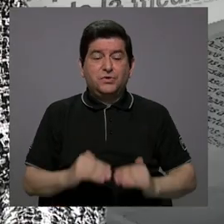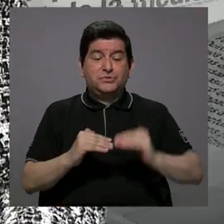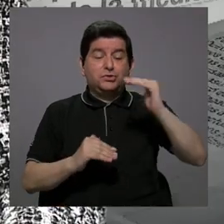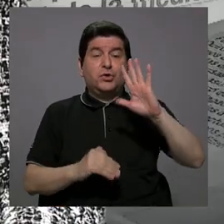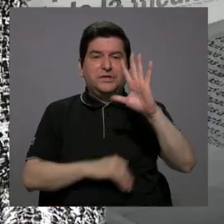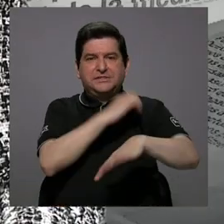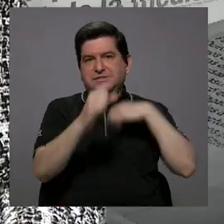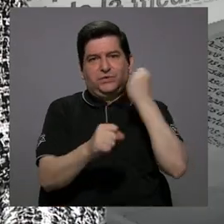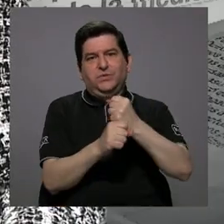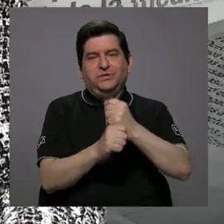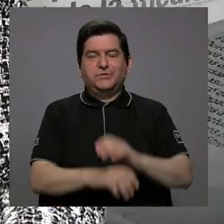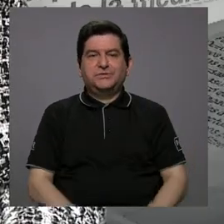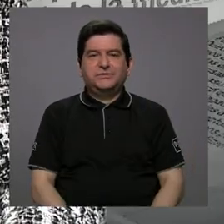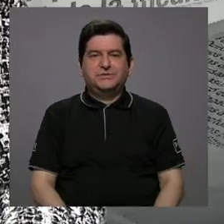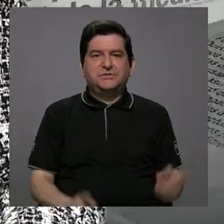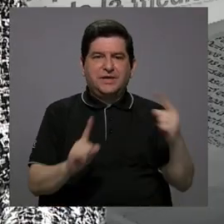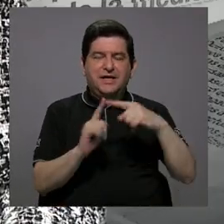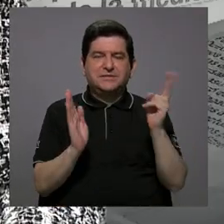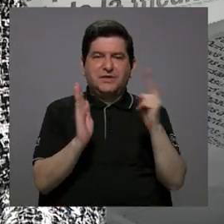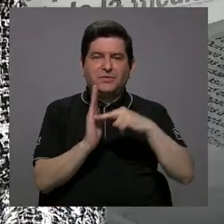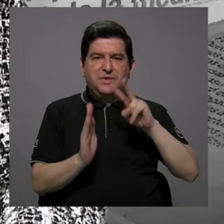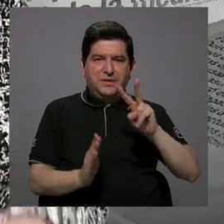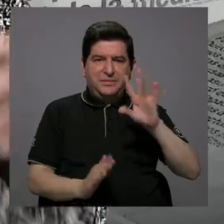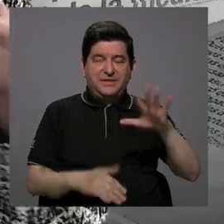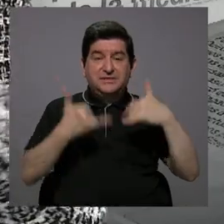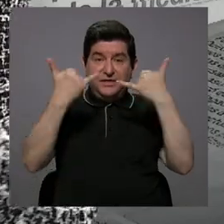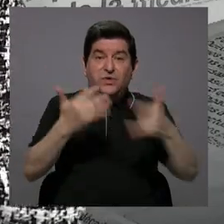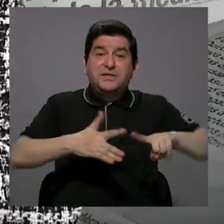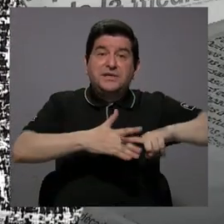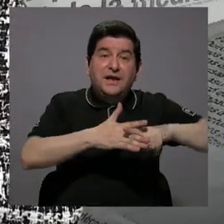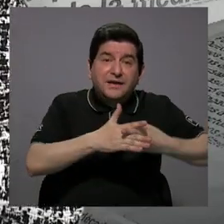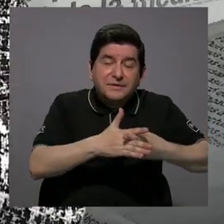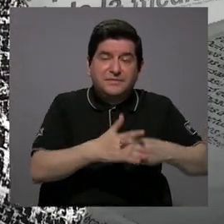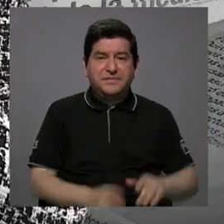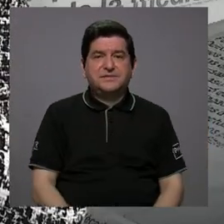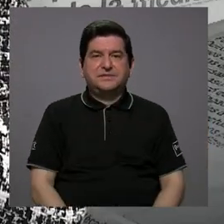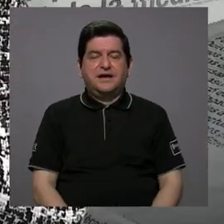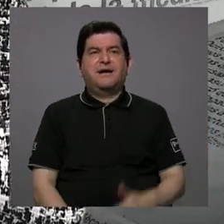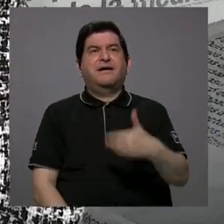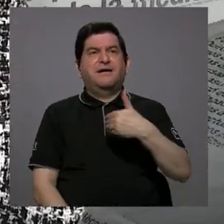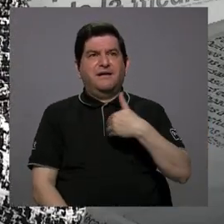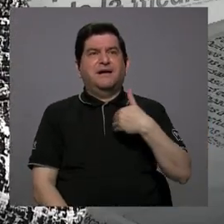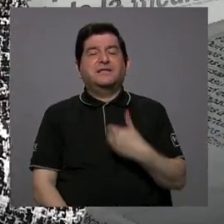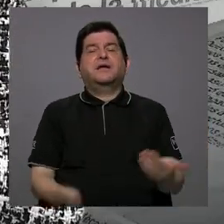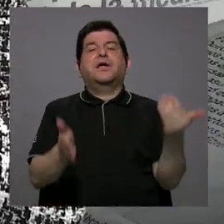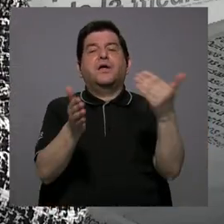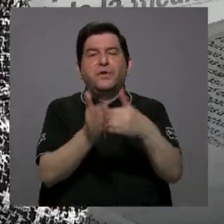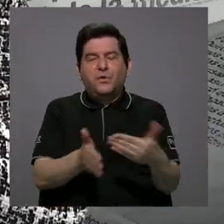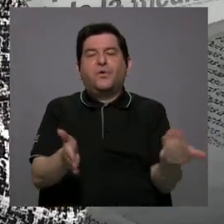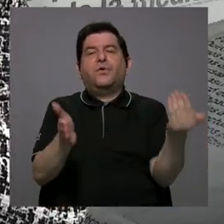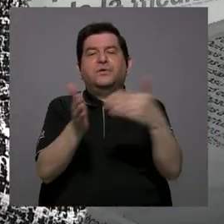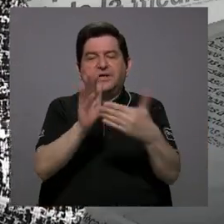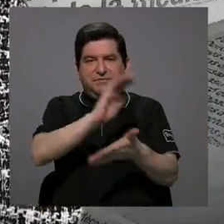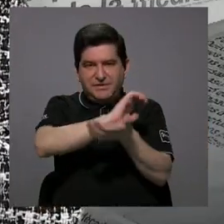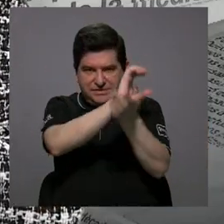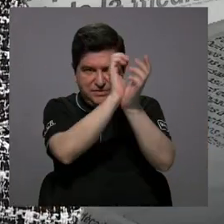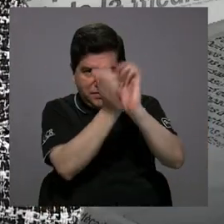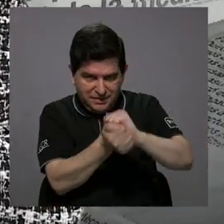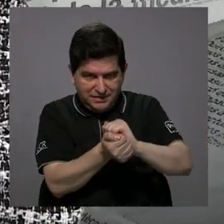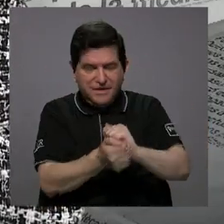cinco años. Es hasta el 2025 que ya empezamos a tener este retorno, ¿verdad? O cambio